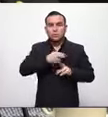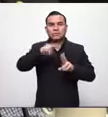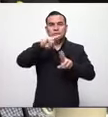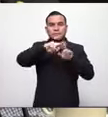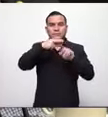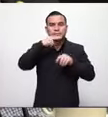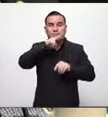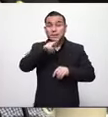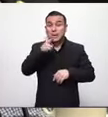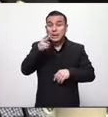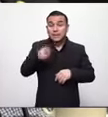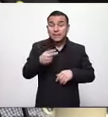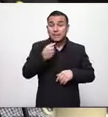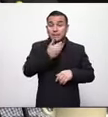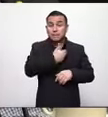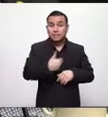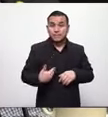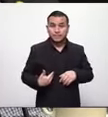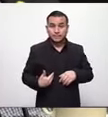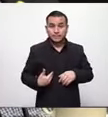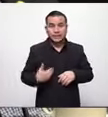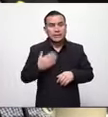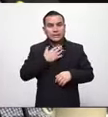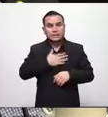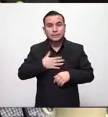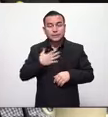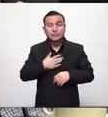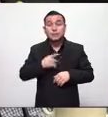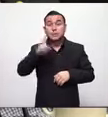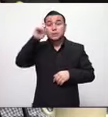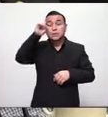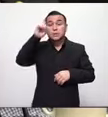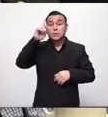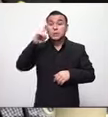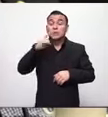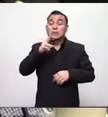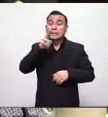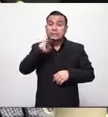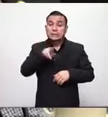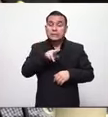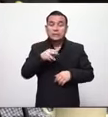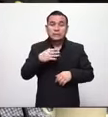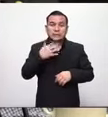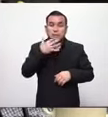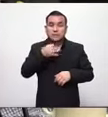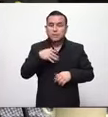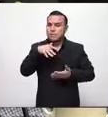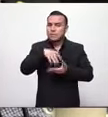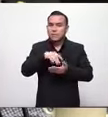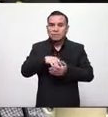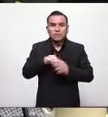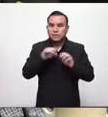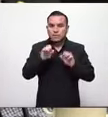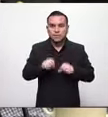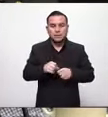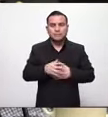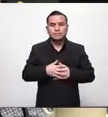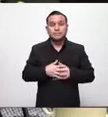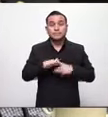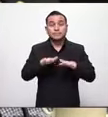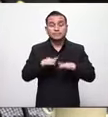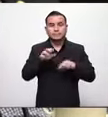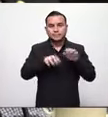como dijo el presidente que los perdone Dios porque la población no lo va a perdonar gracias secretario